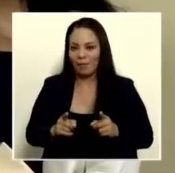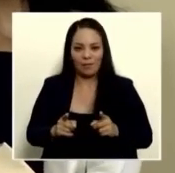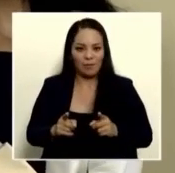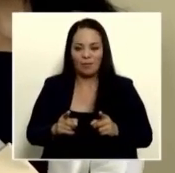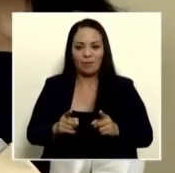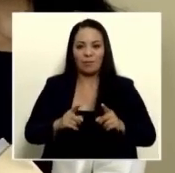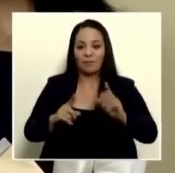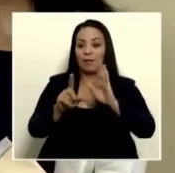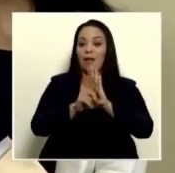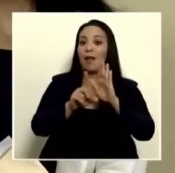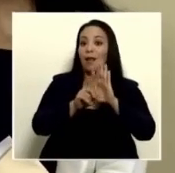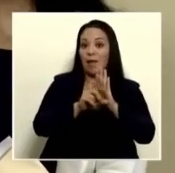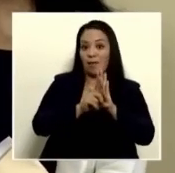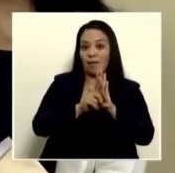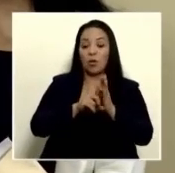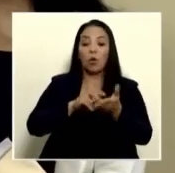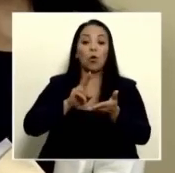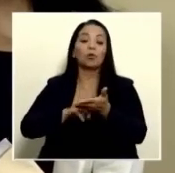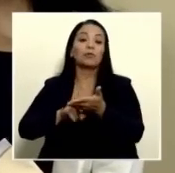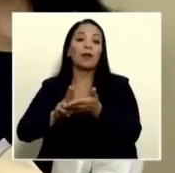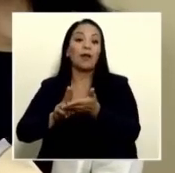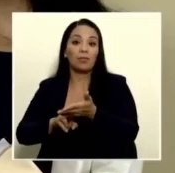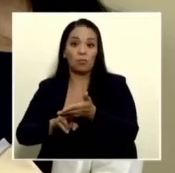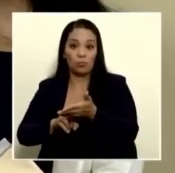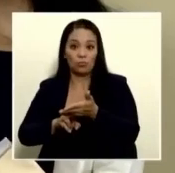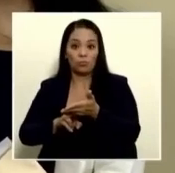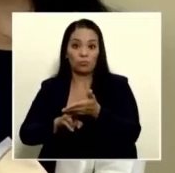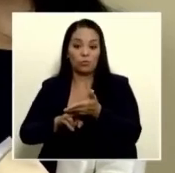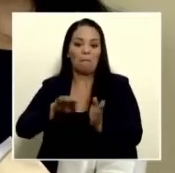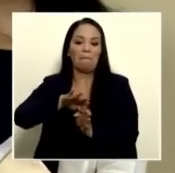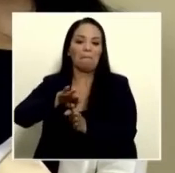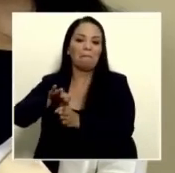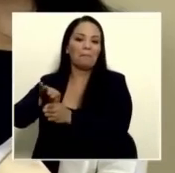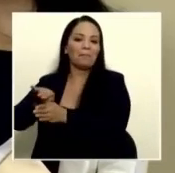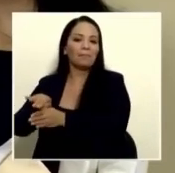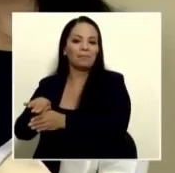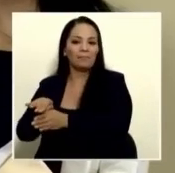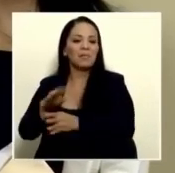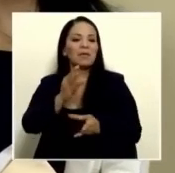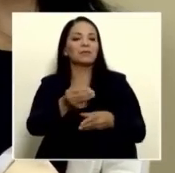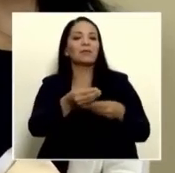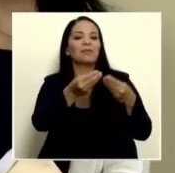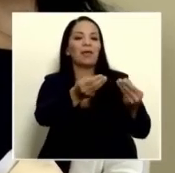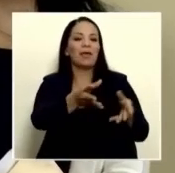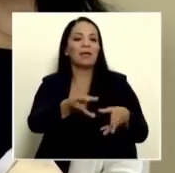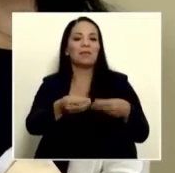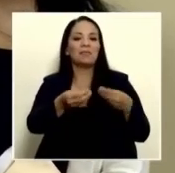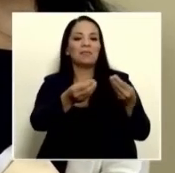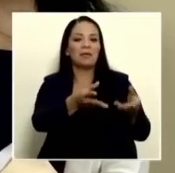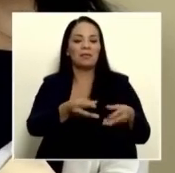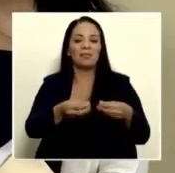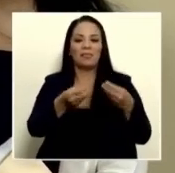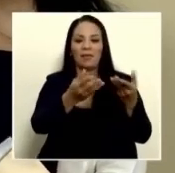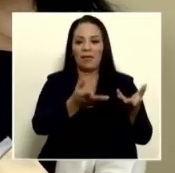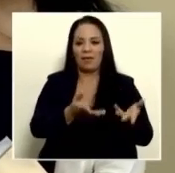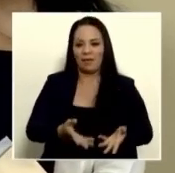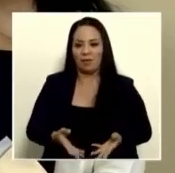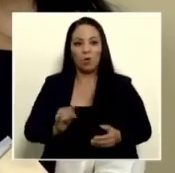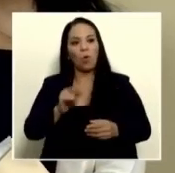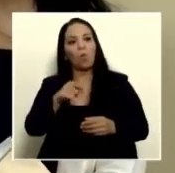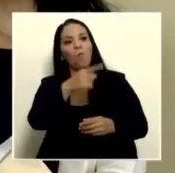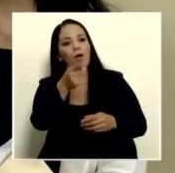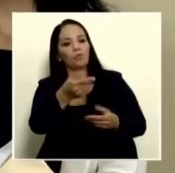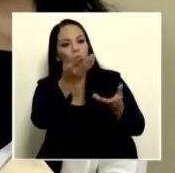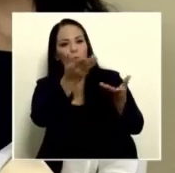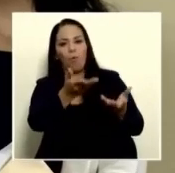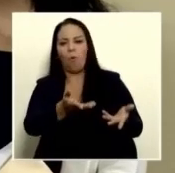ley y los contratos a la gente como que si fuera un traje hecho en Londres a la